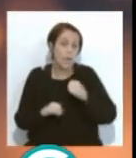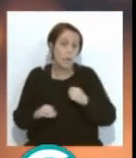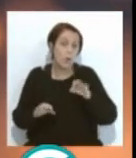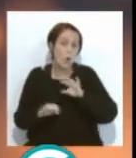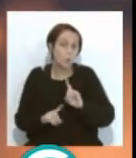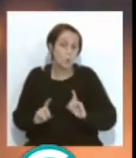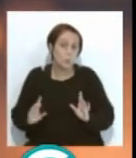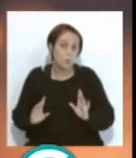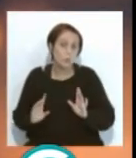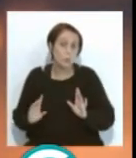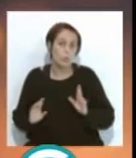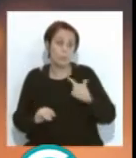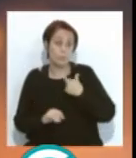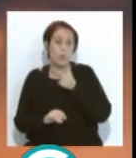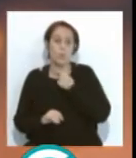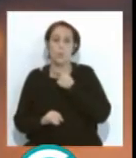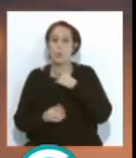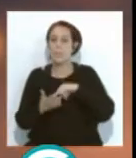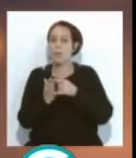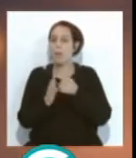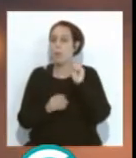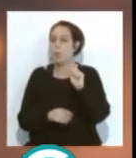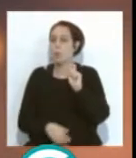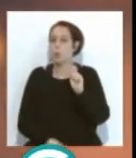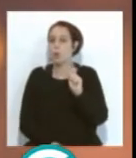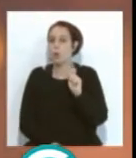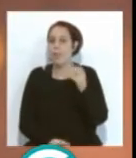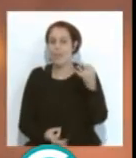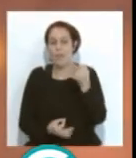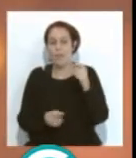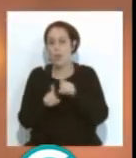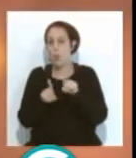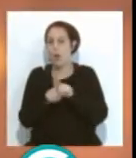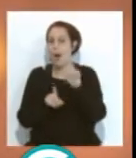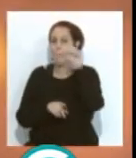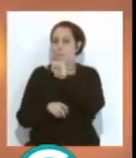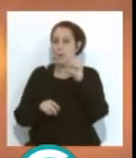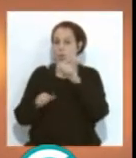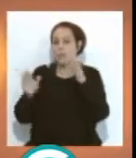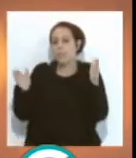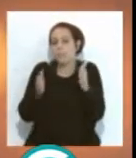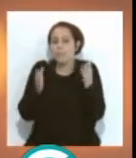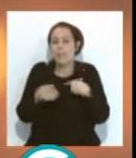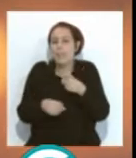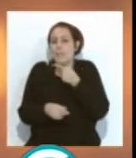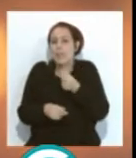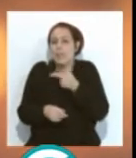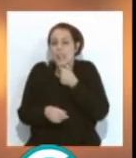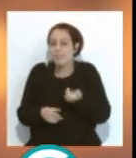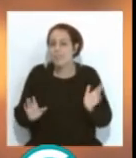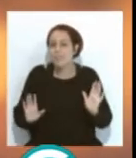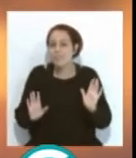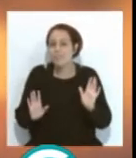no, Fanny. Para mi gusto, el sistema de puntuación tiene que ser como un paso doble, sencillito. Sí, como me gustan los pasos dobles.